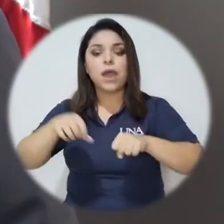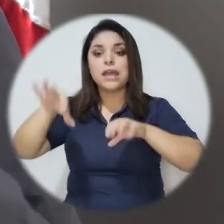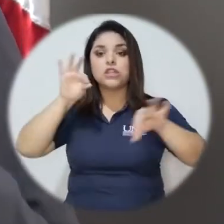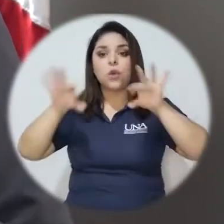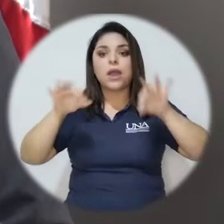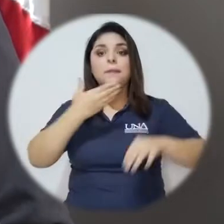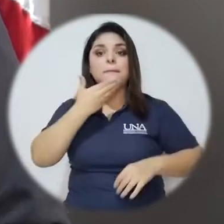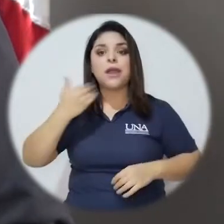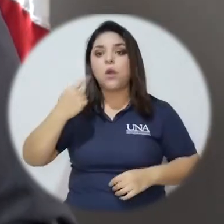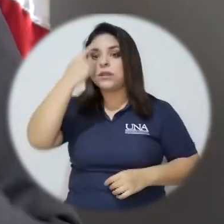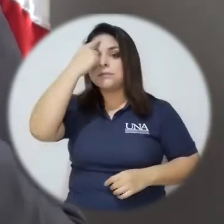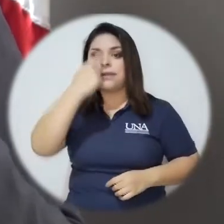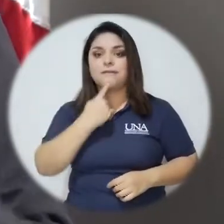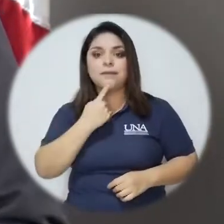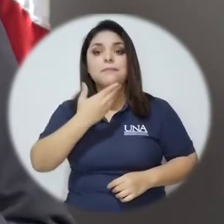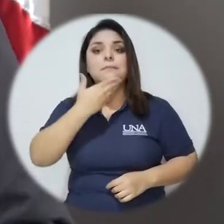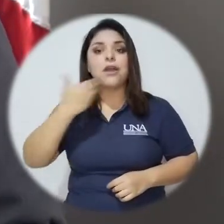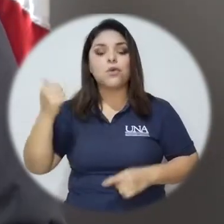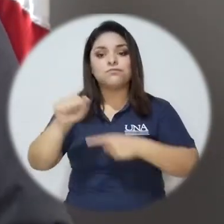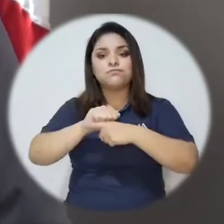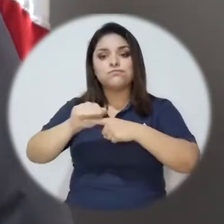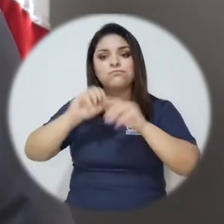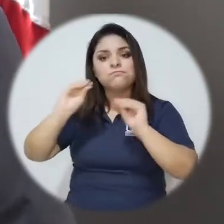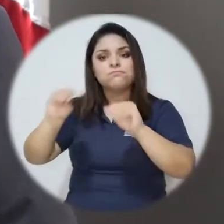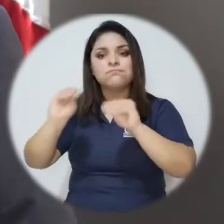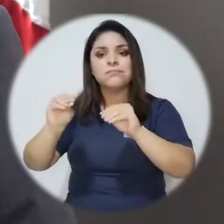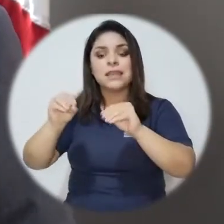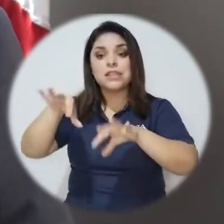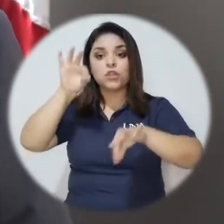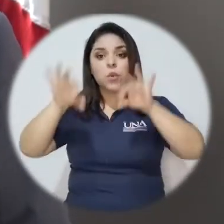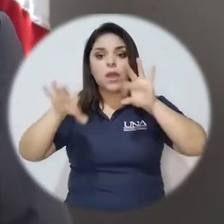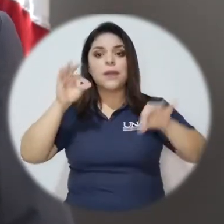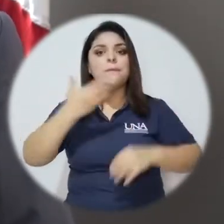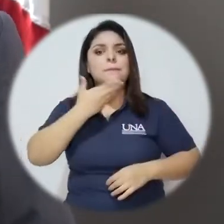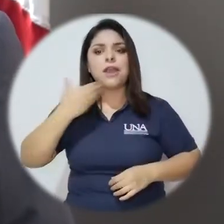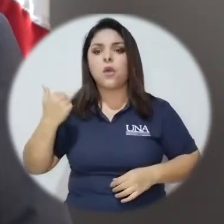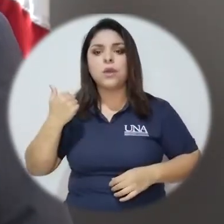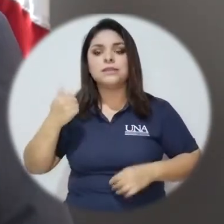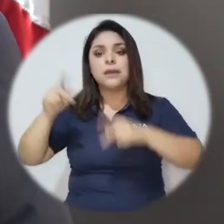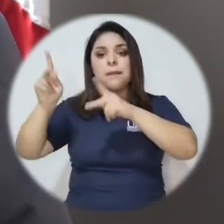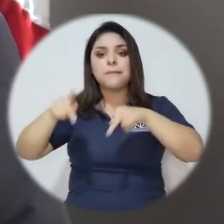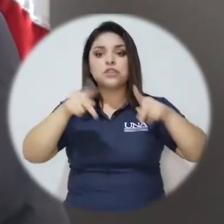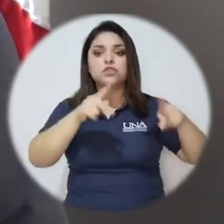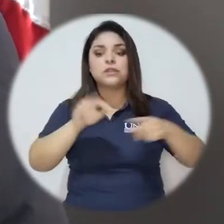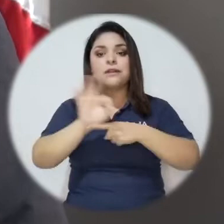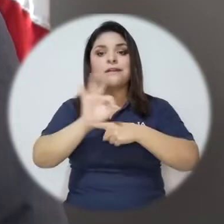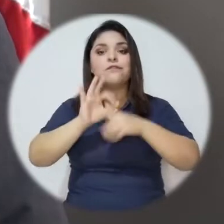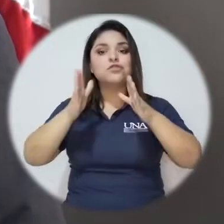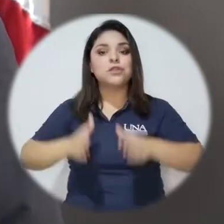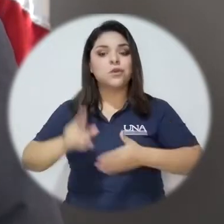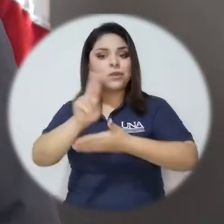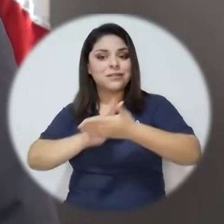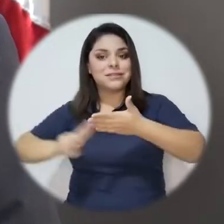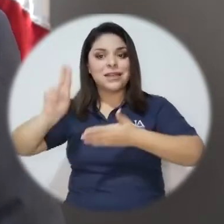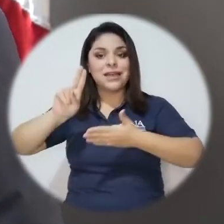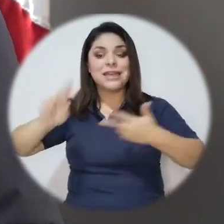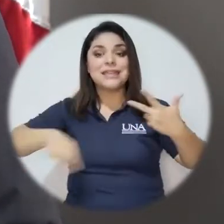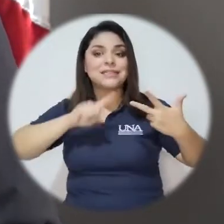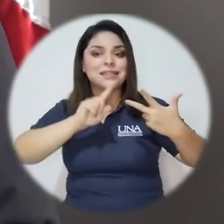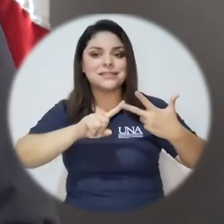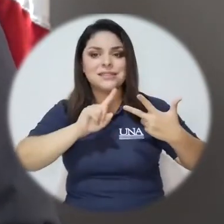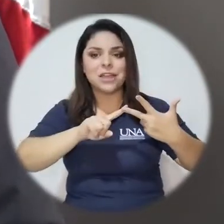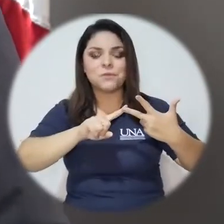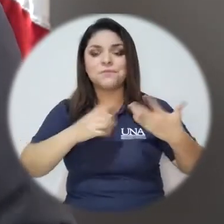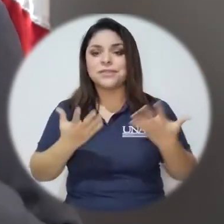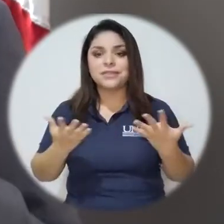de elegir los mejores perfiles, de generar las mejores capacitaciones y de seleccionar a las mejores personas funcionarias de las universidades. Y